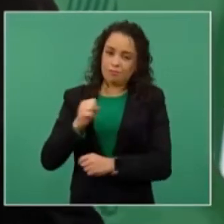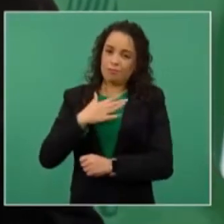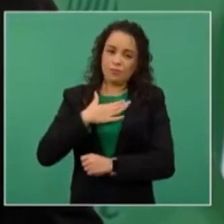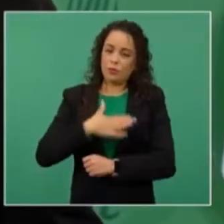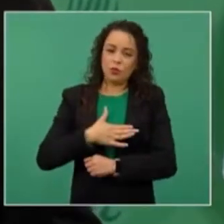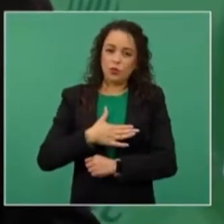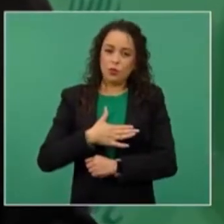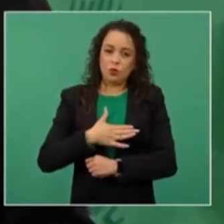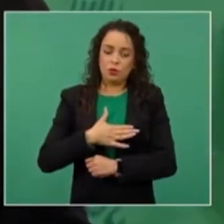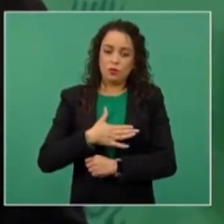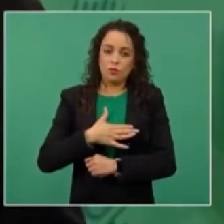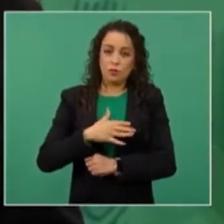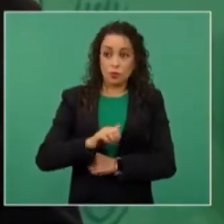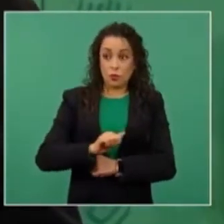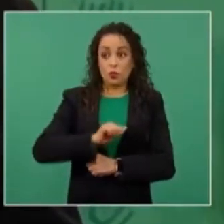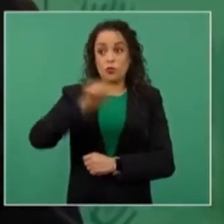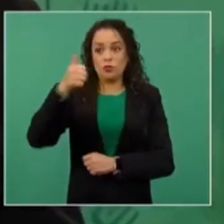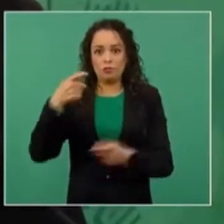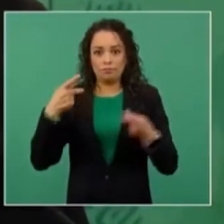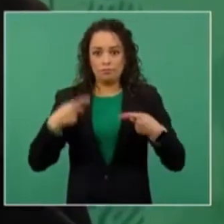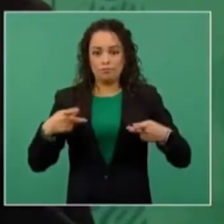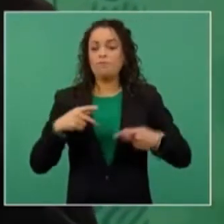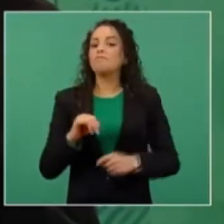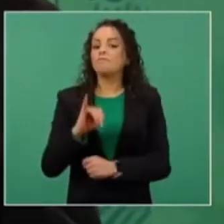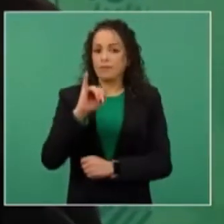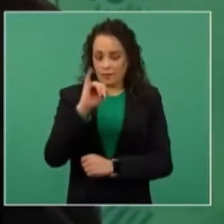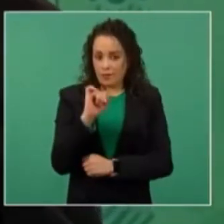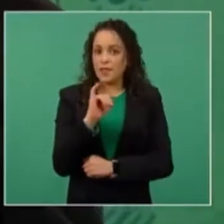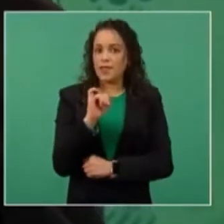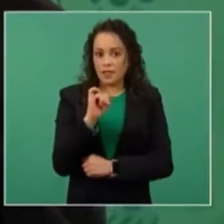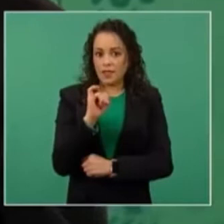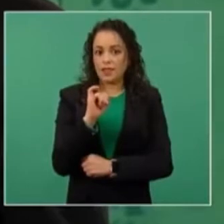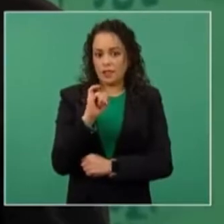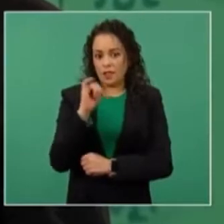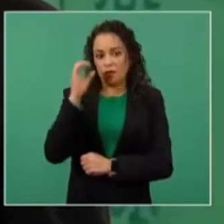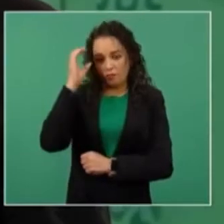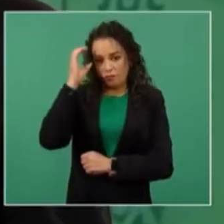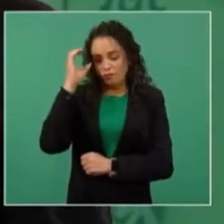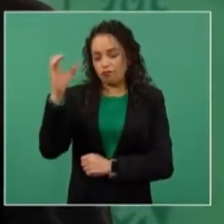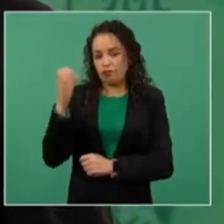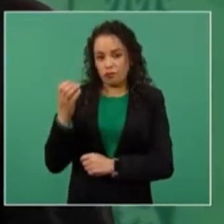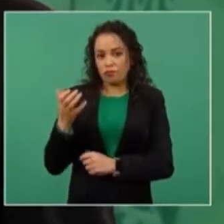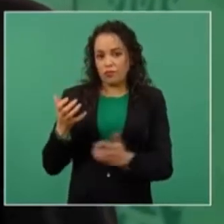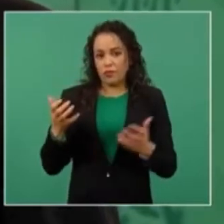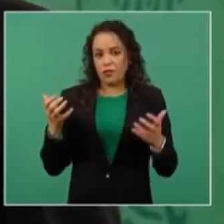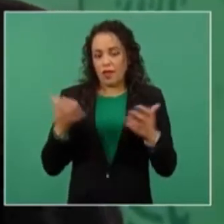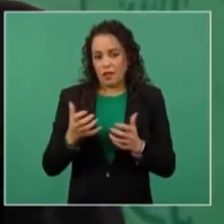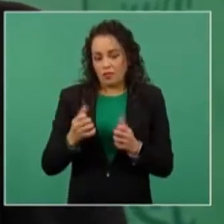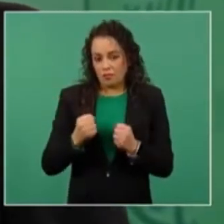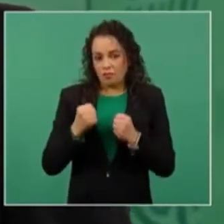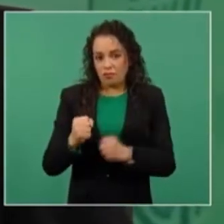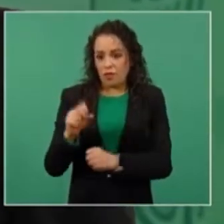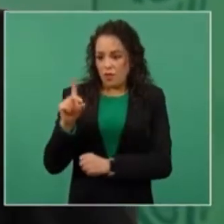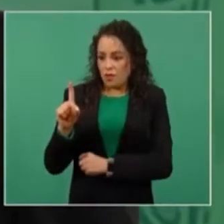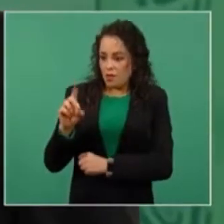y son potentados